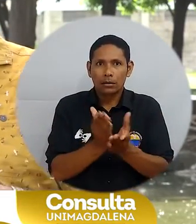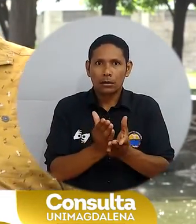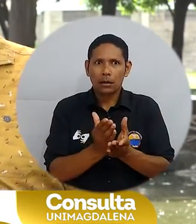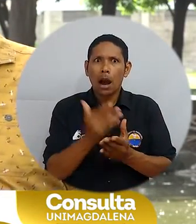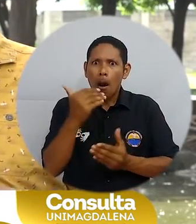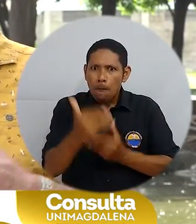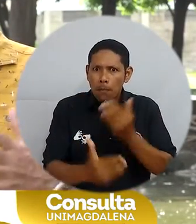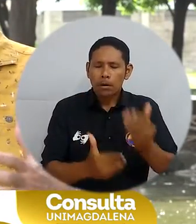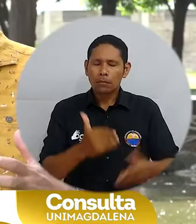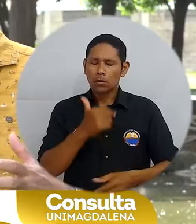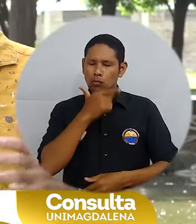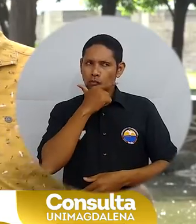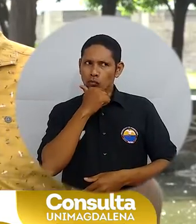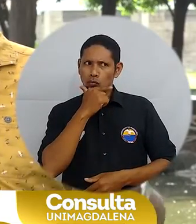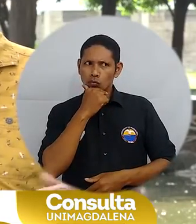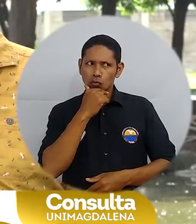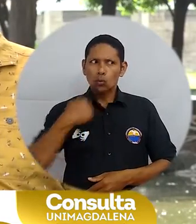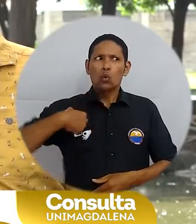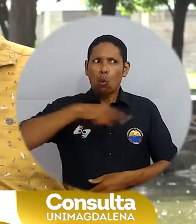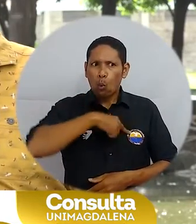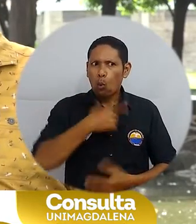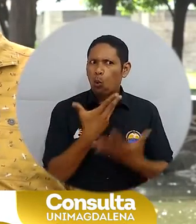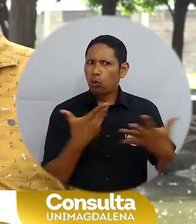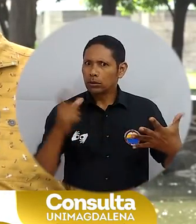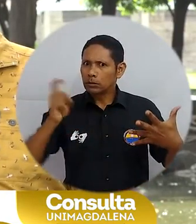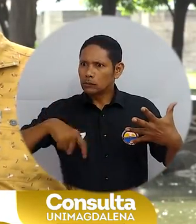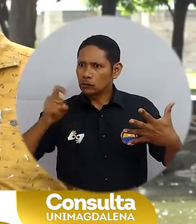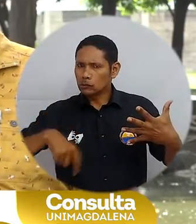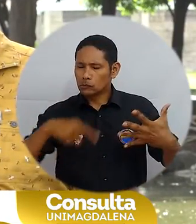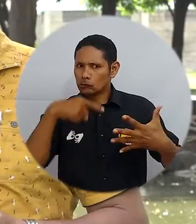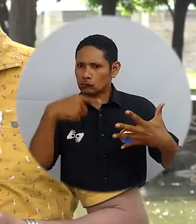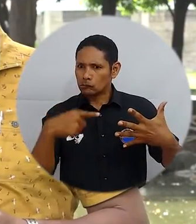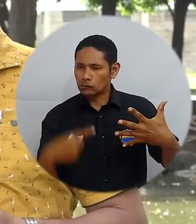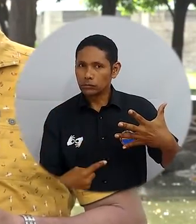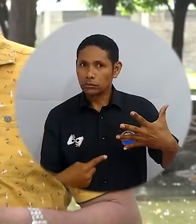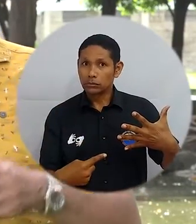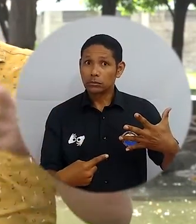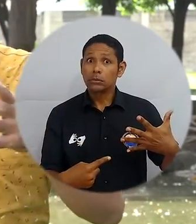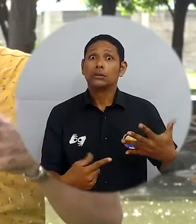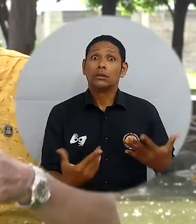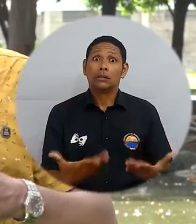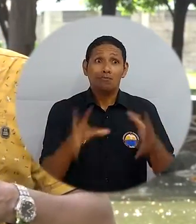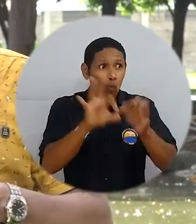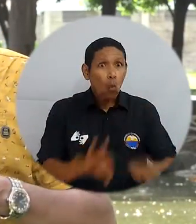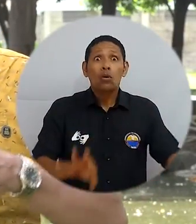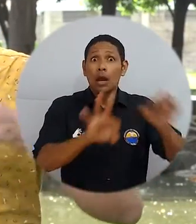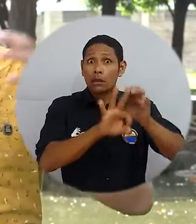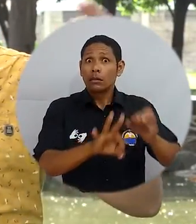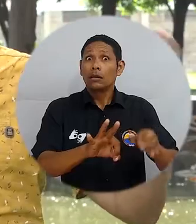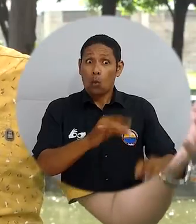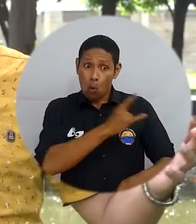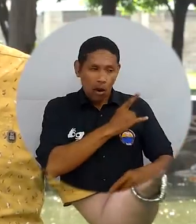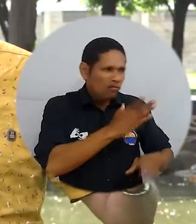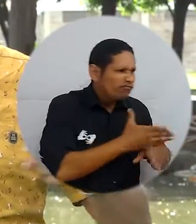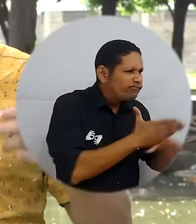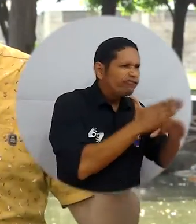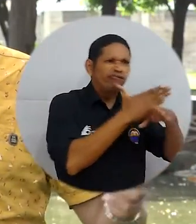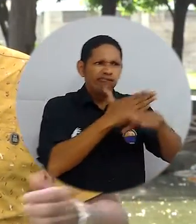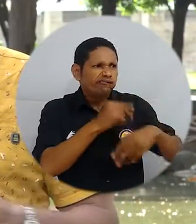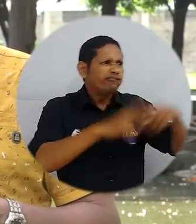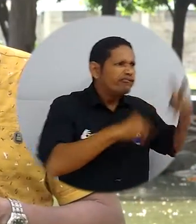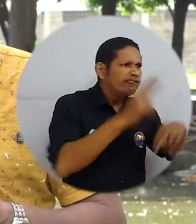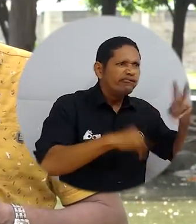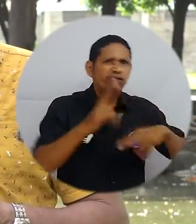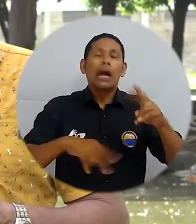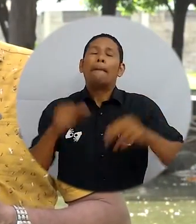esa condición me ha permitido conocer las necesidades que tenemos los estudiantes de la universidad. Si es bueno que la universidad tenga infraestructura, por